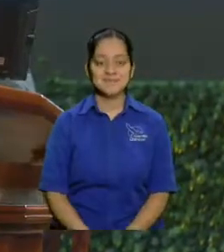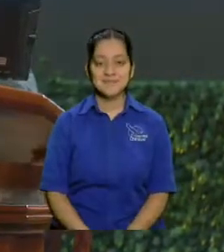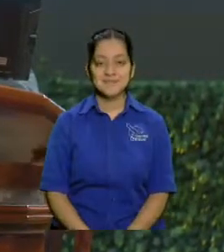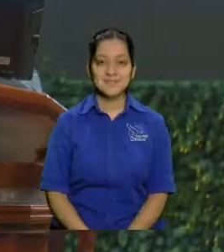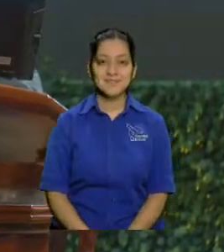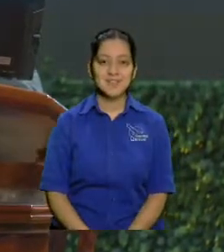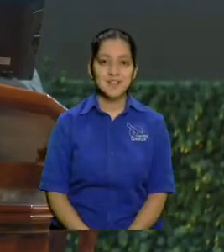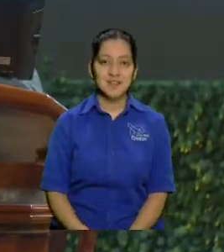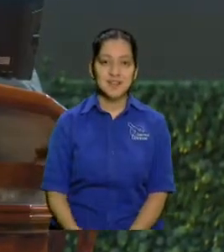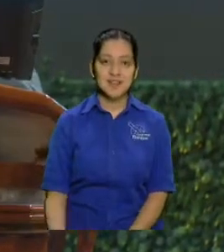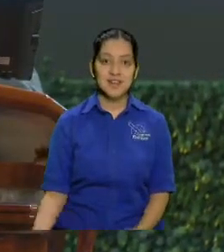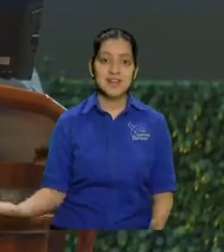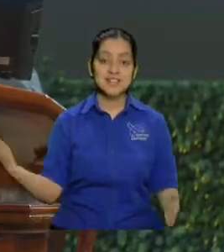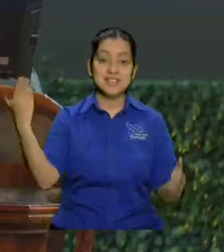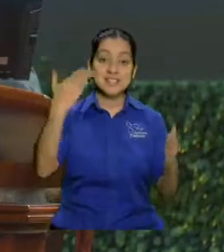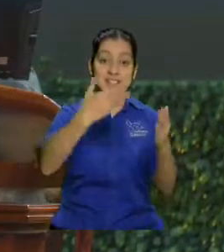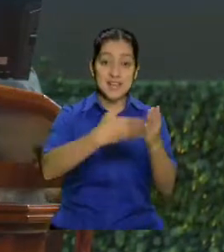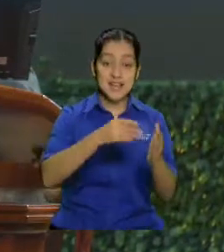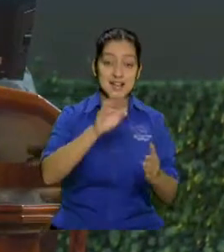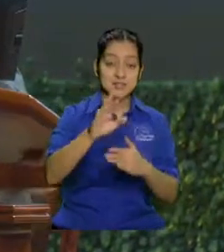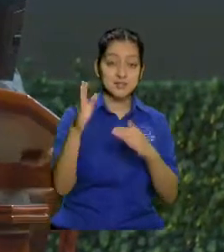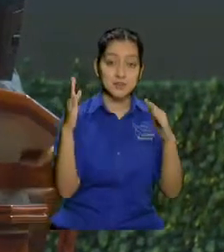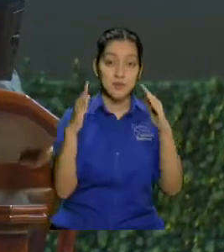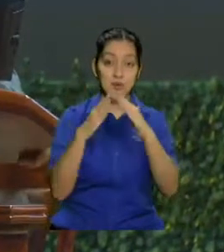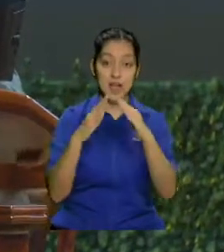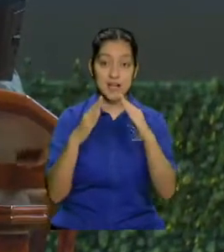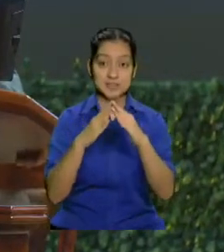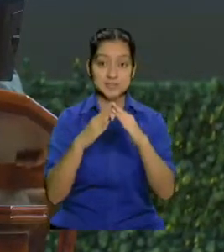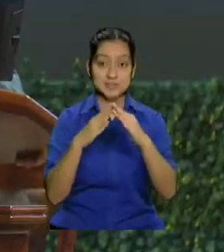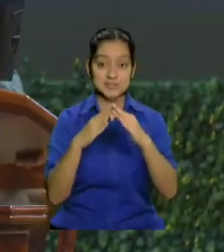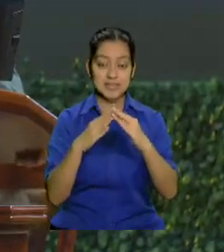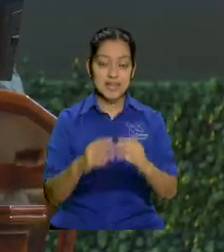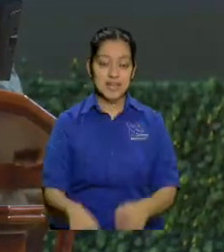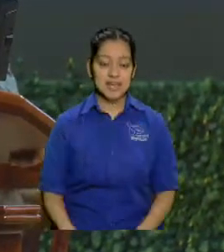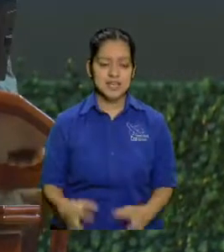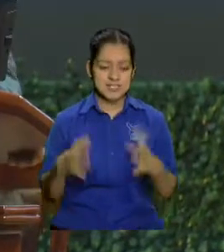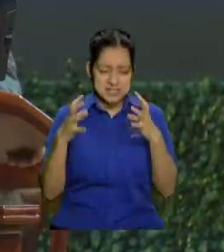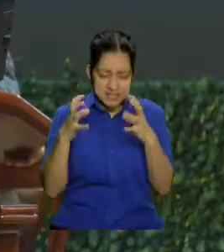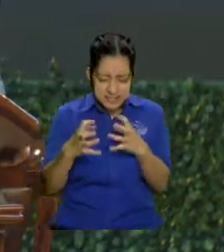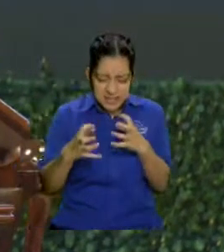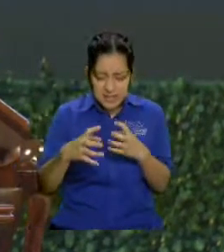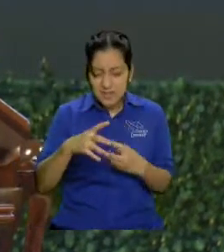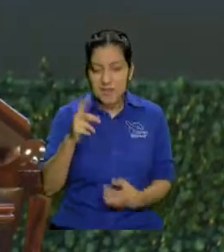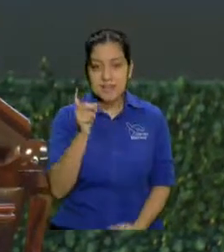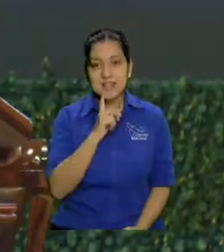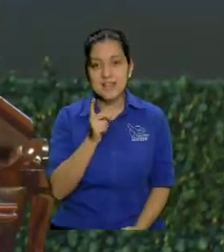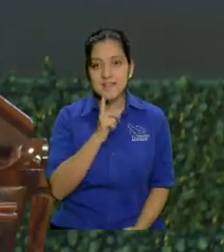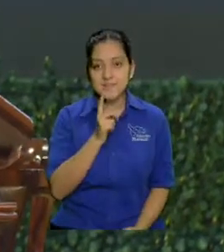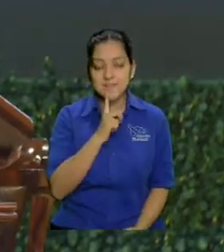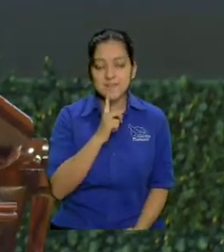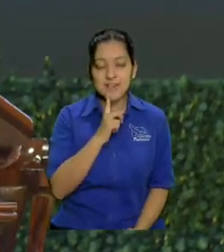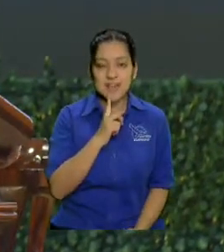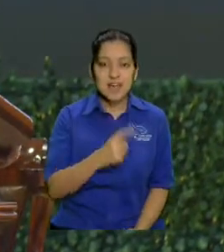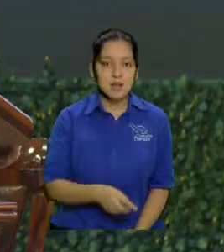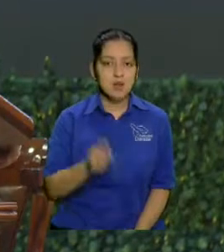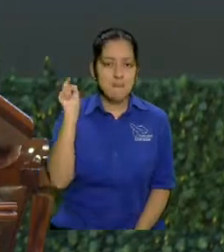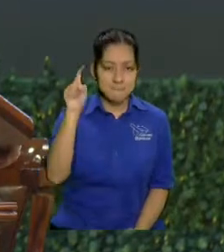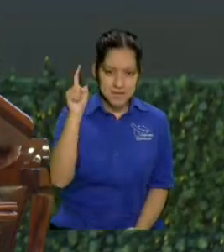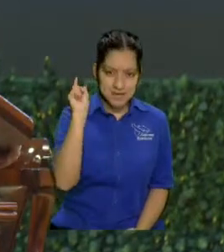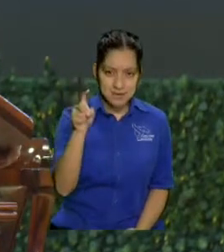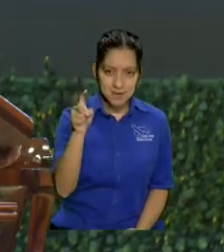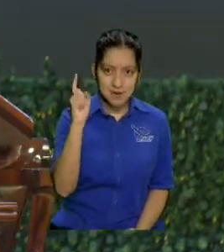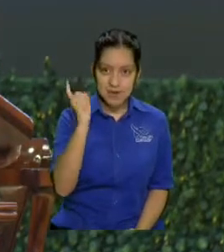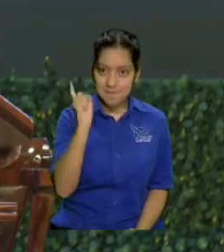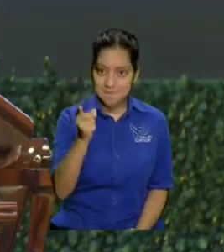entonces llega a su casa estresado el jefe lo maltrató lo amenazó con problemas que lo van a despedir le